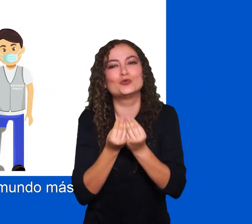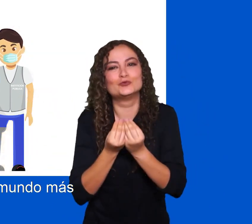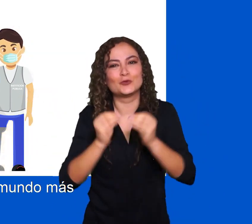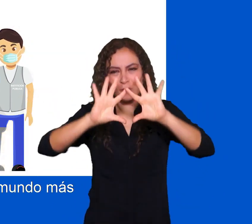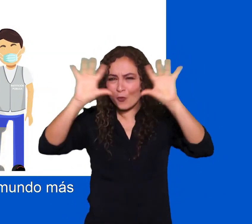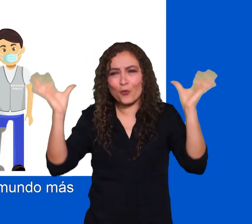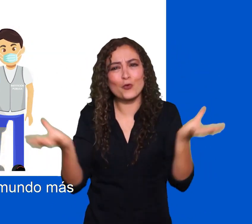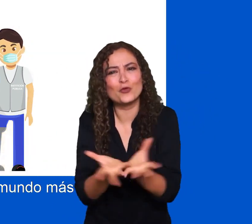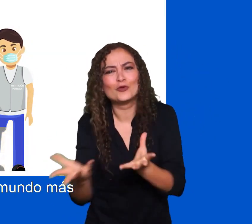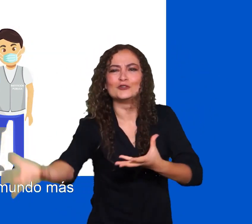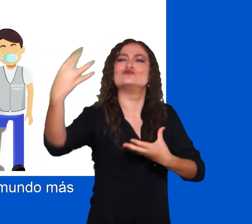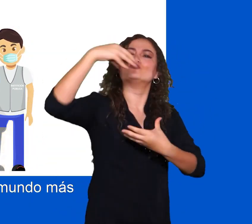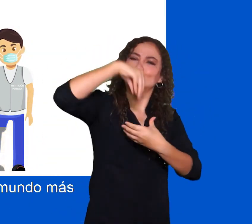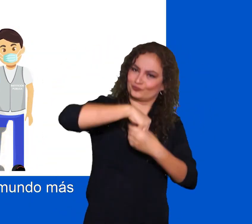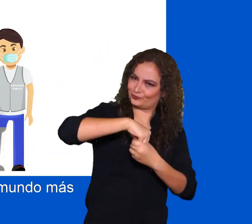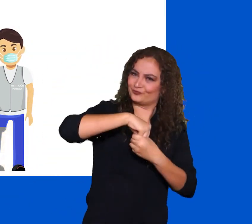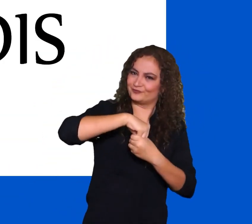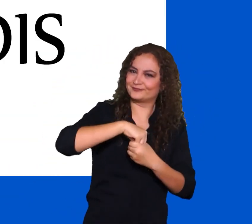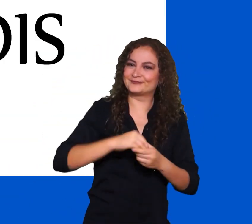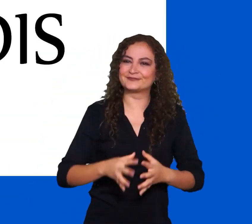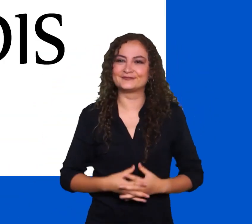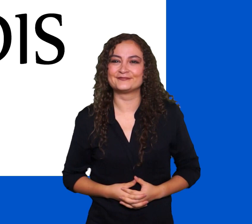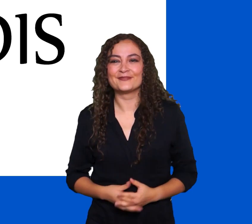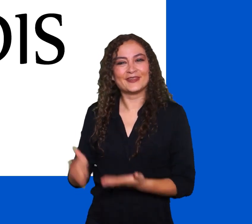promovemos un mundo más inclusivo.